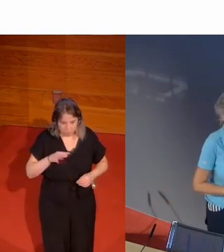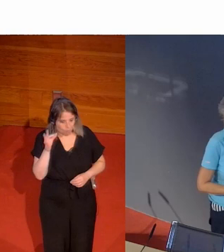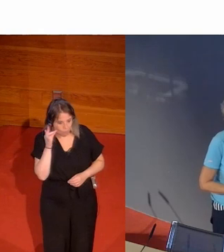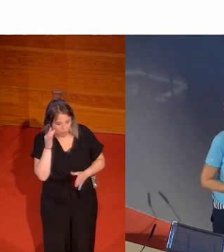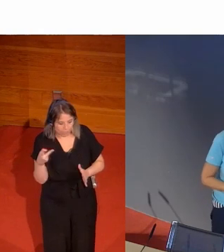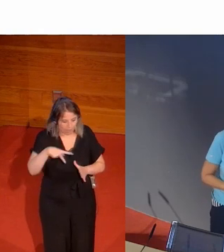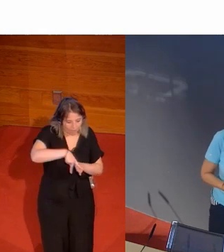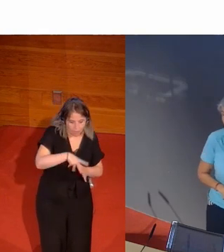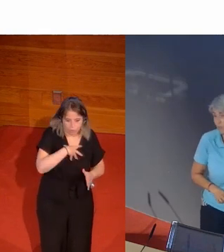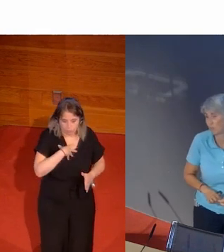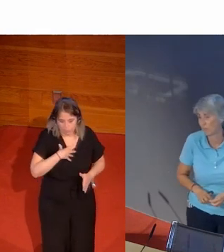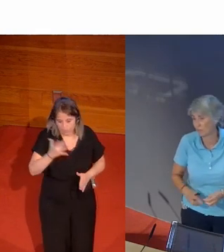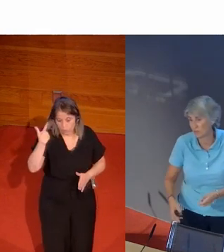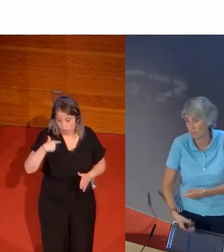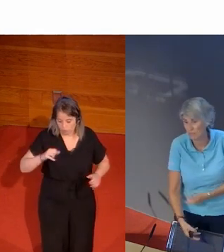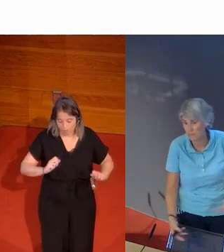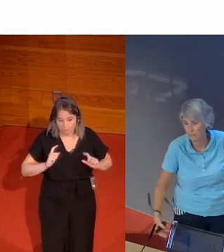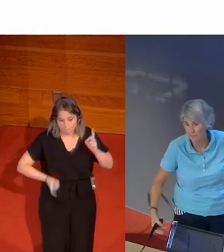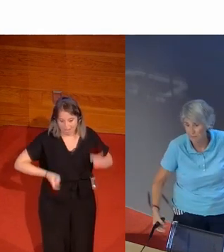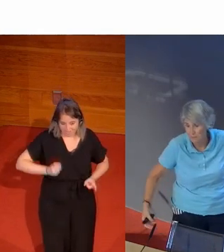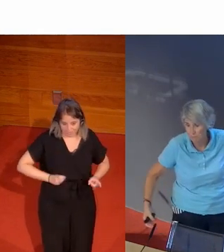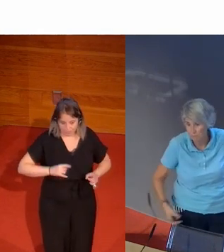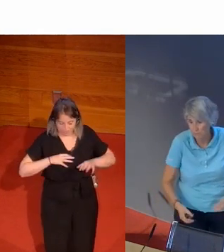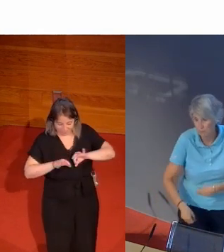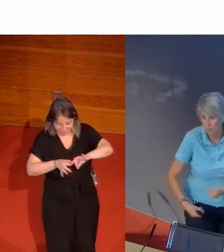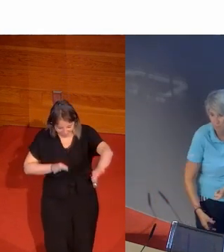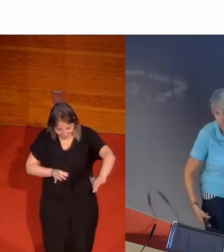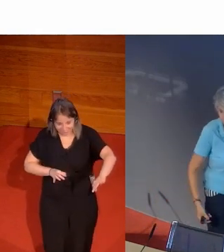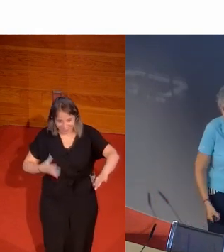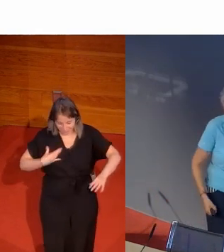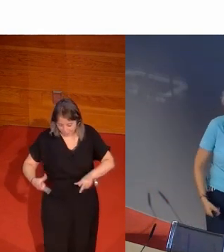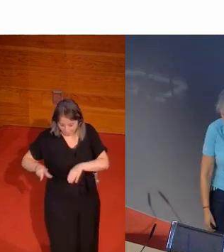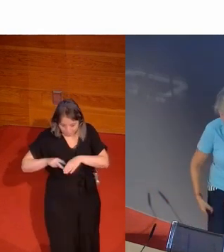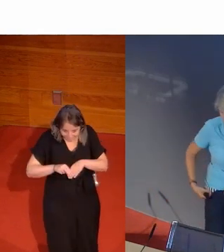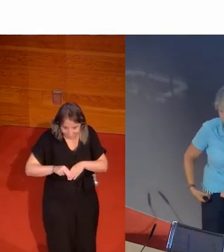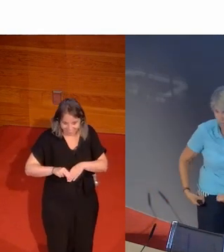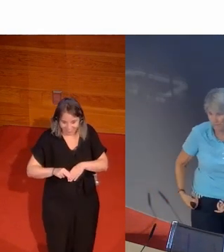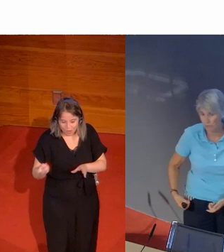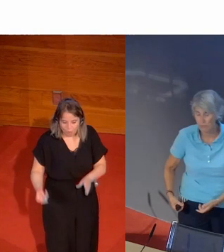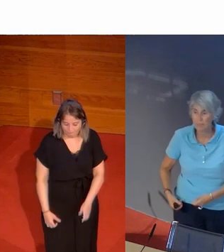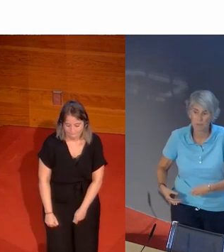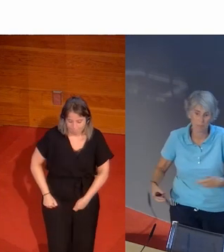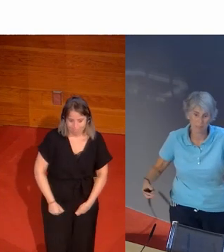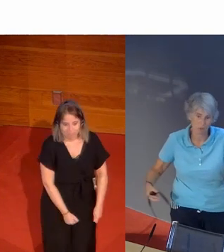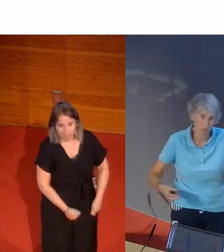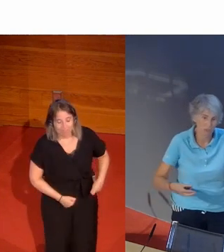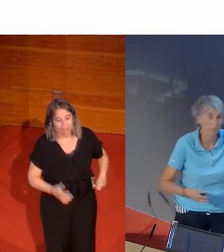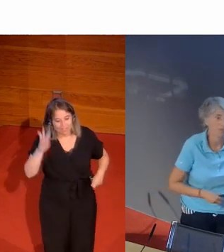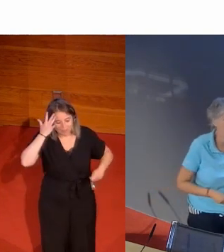ellas a la hora de montar. O sea, yo montaba con vaqueros y se me enganchaba la cadena siempre, me tenía que poner una pinza o subirme el pantalón.